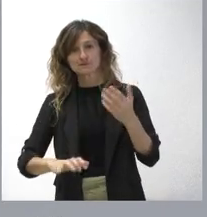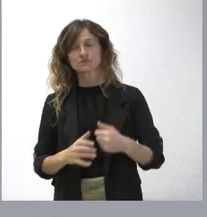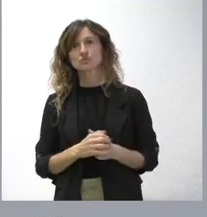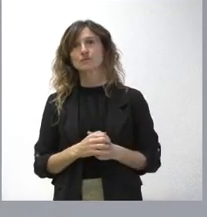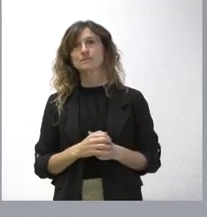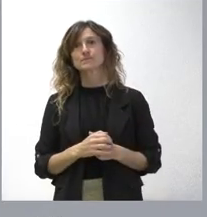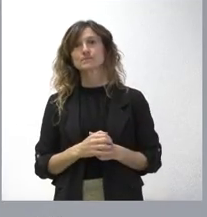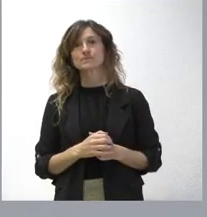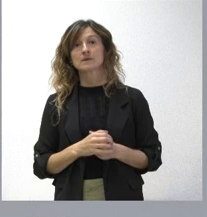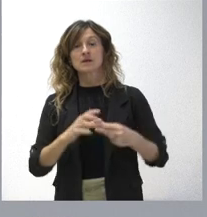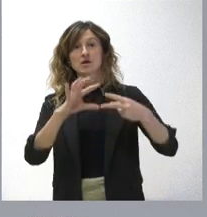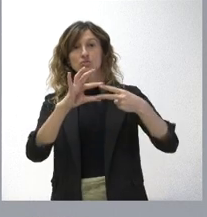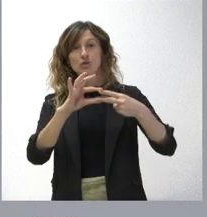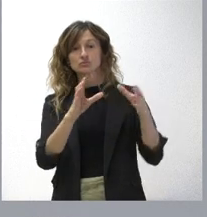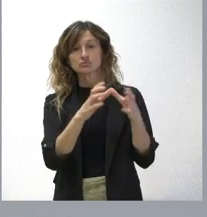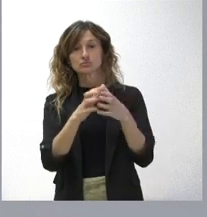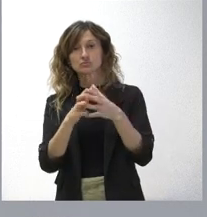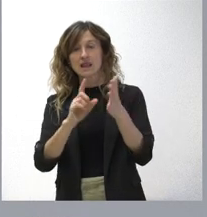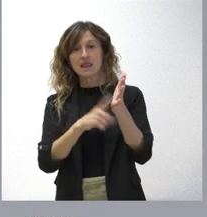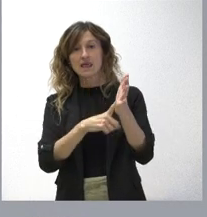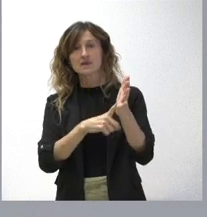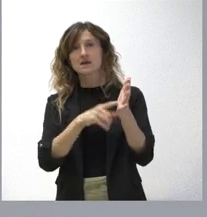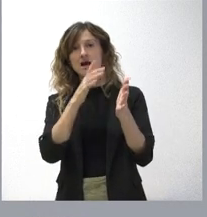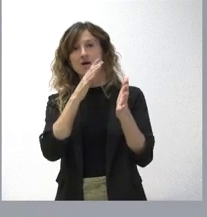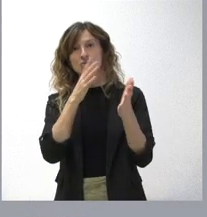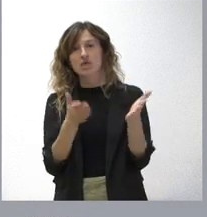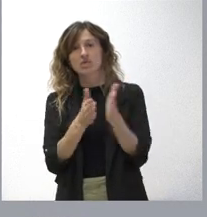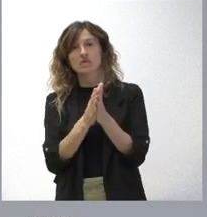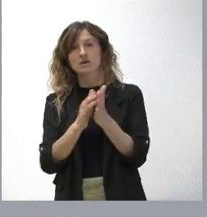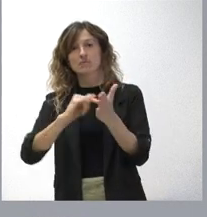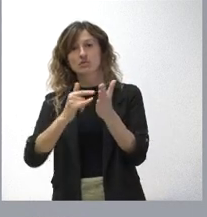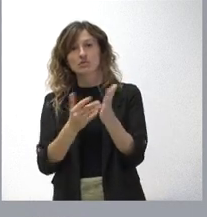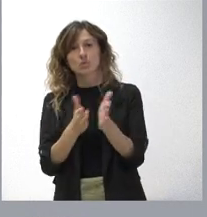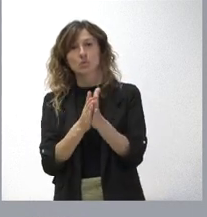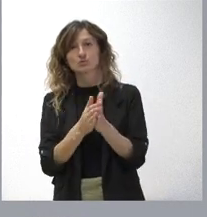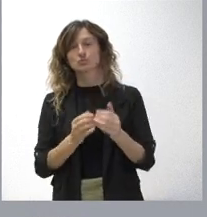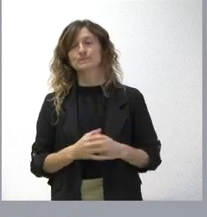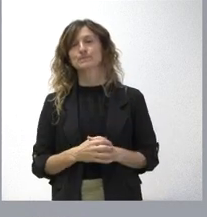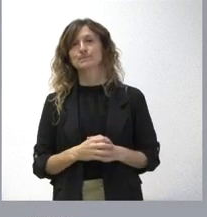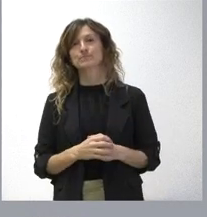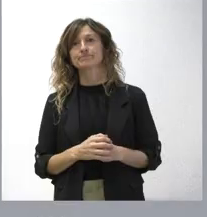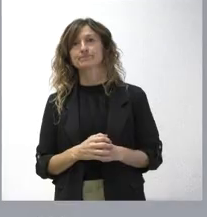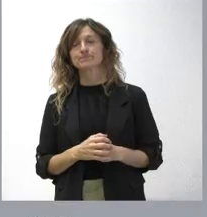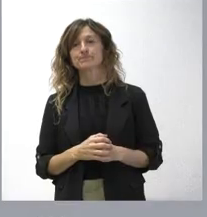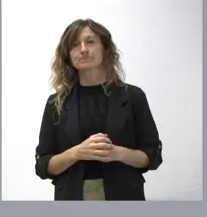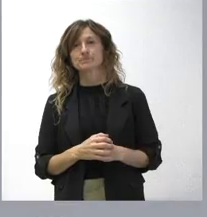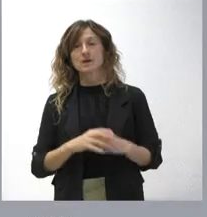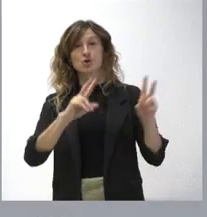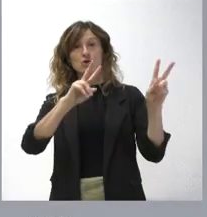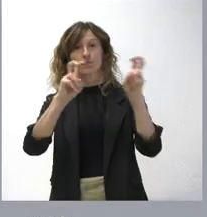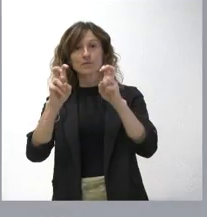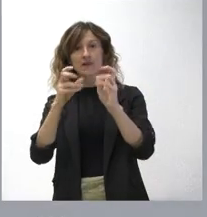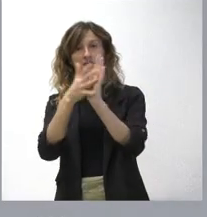esos dos cuerpos legislativos aparecen ahora en este proyecto juntos. Otras novedades reseñables